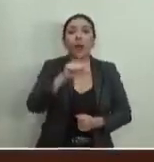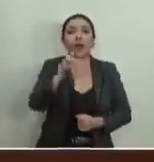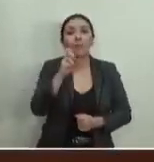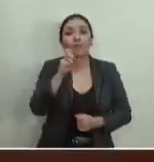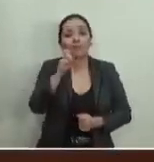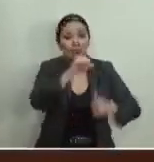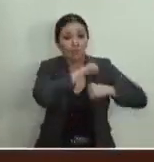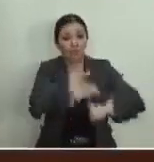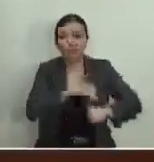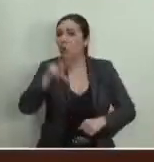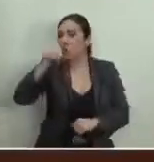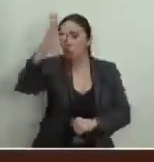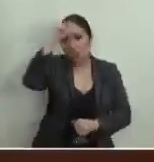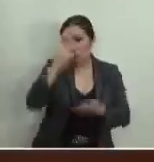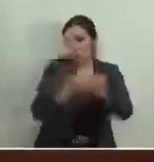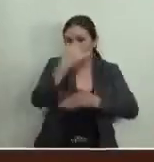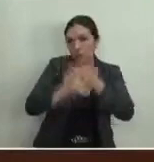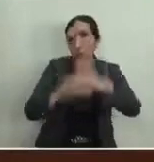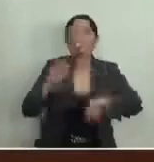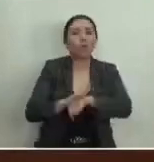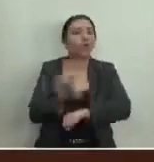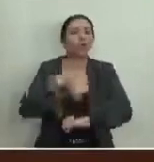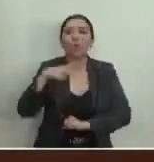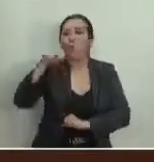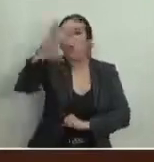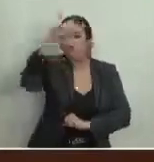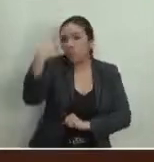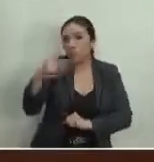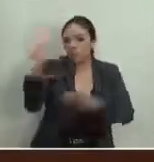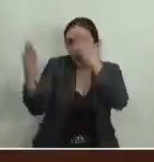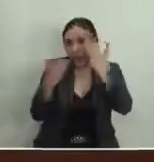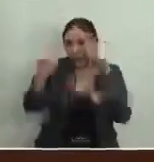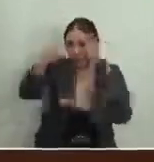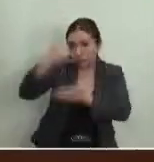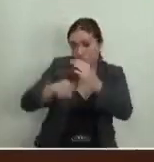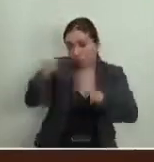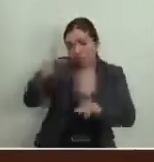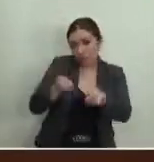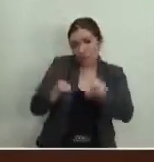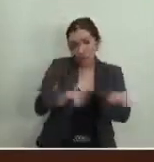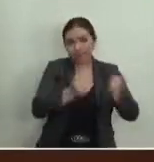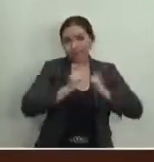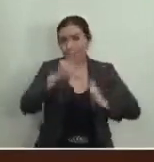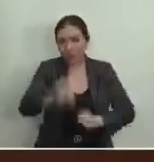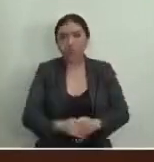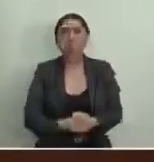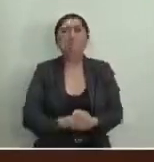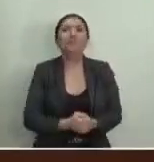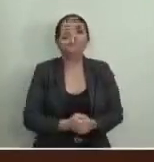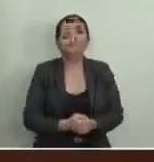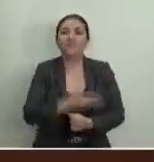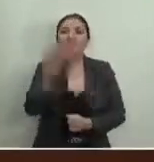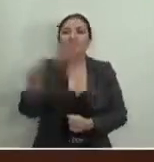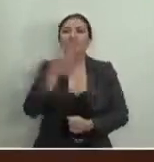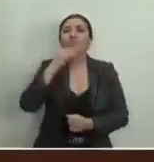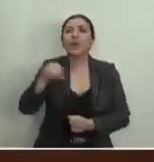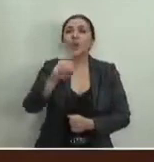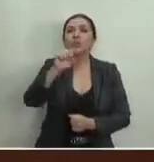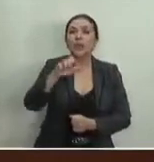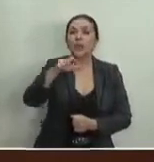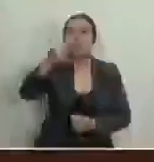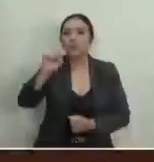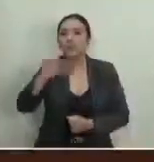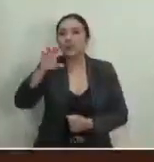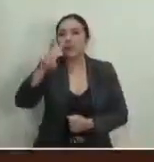En contra del proyecto, principalmente por no compartir el estudio que se hace en plenitud de jurisdicción. Gracias. Magistrado José Luis Abayos Daza.